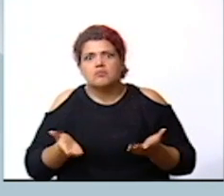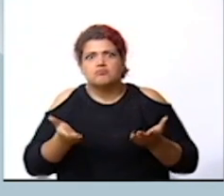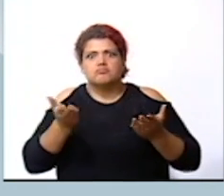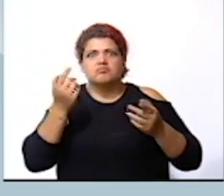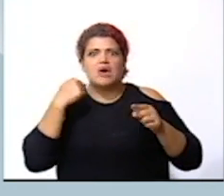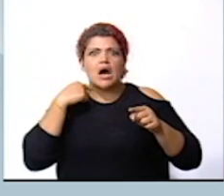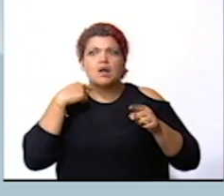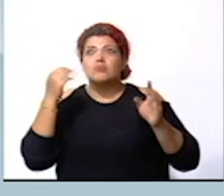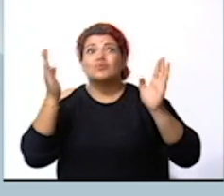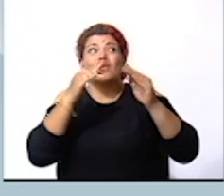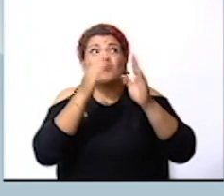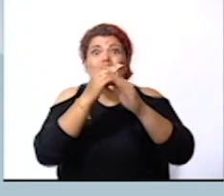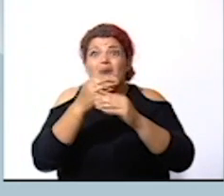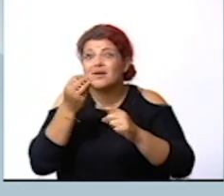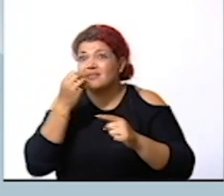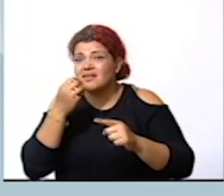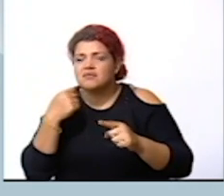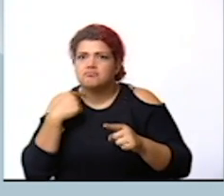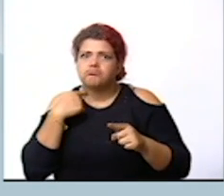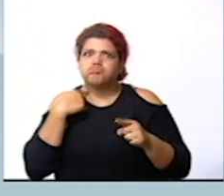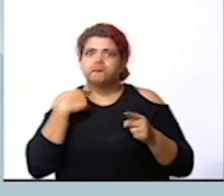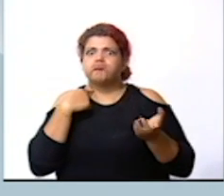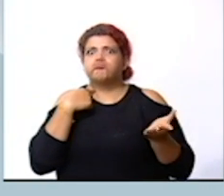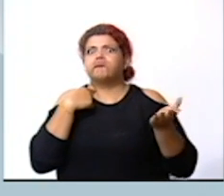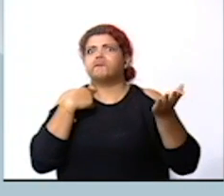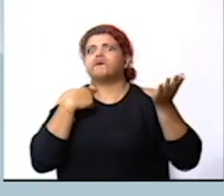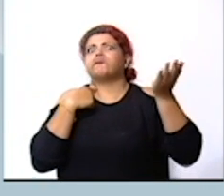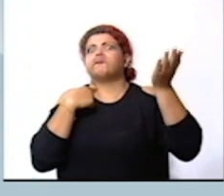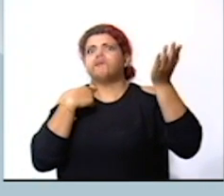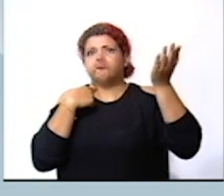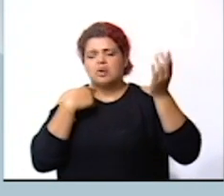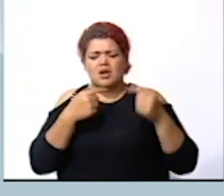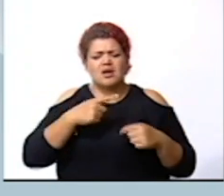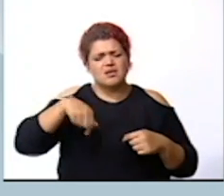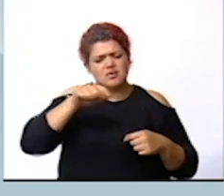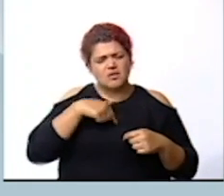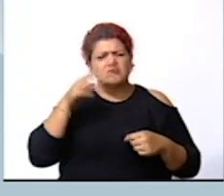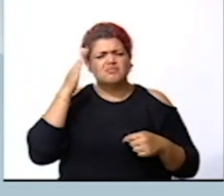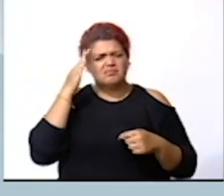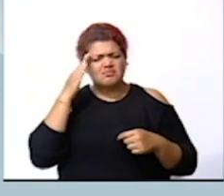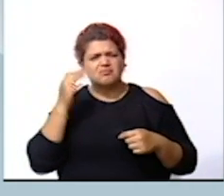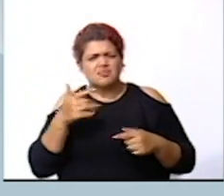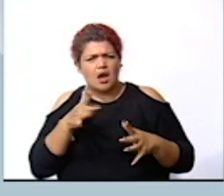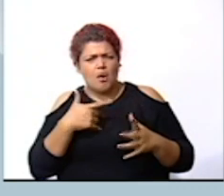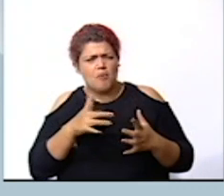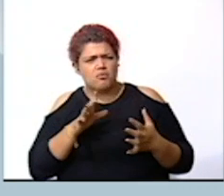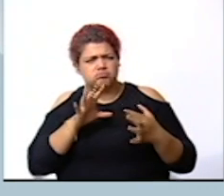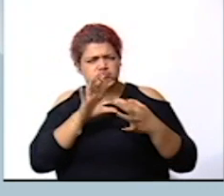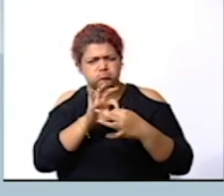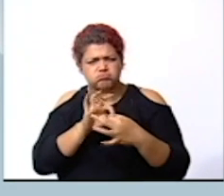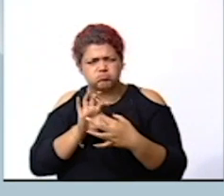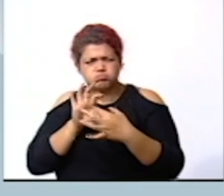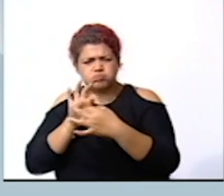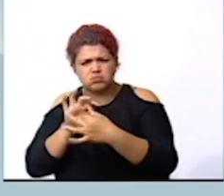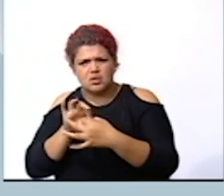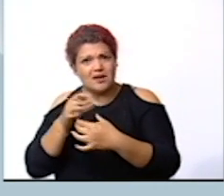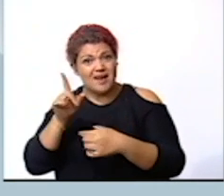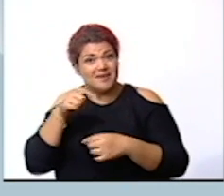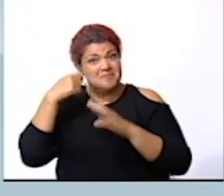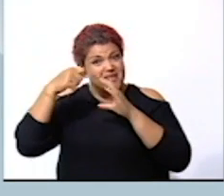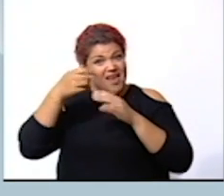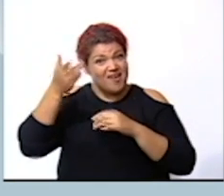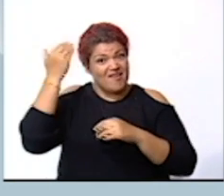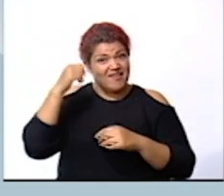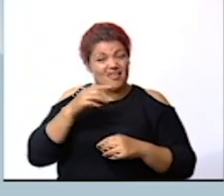precio de estos productos entonces tenemos que tomar en cuenta y vamos a ir enlazando un poquito desde lo que dijo paola